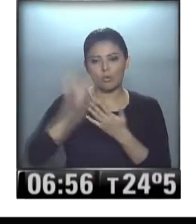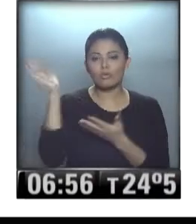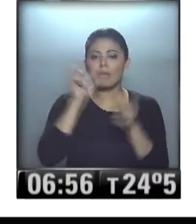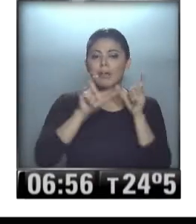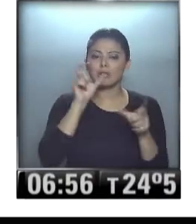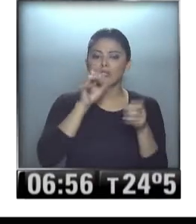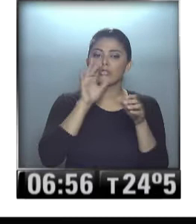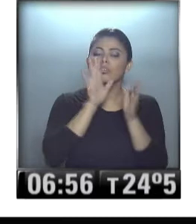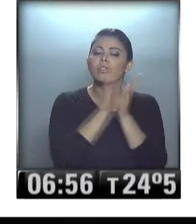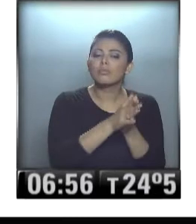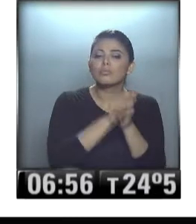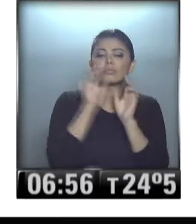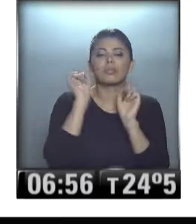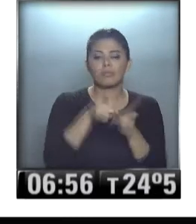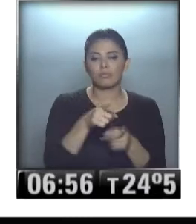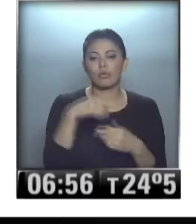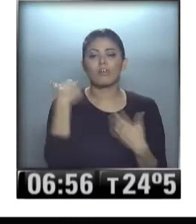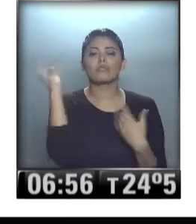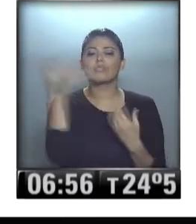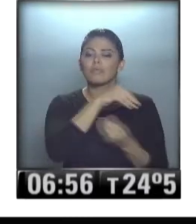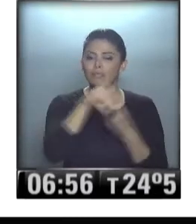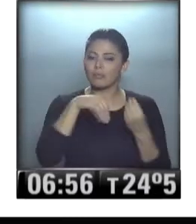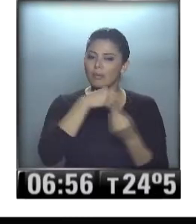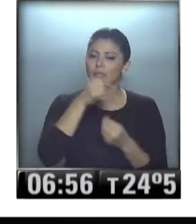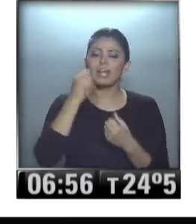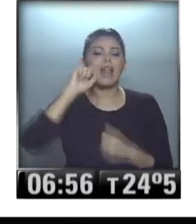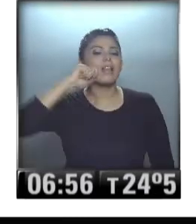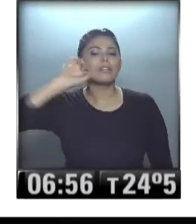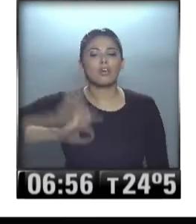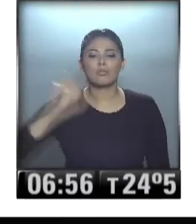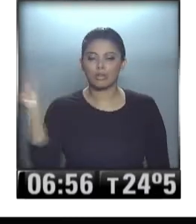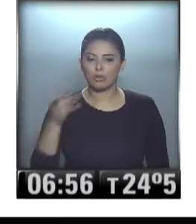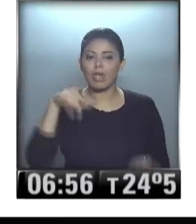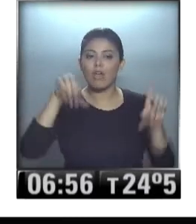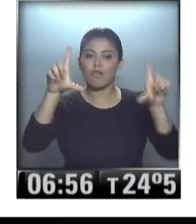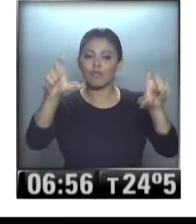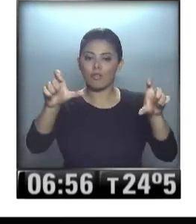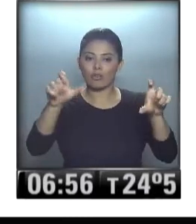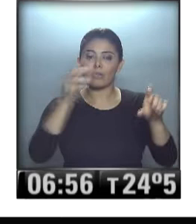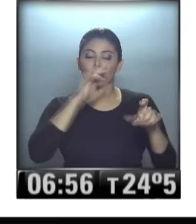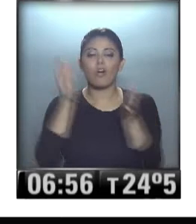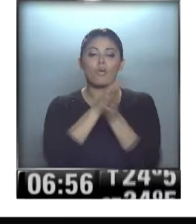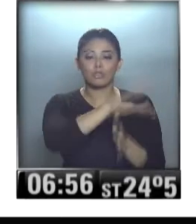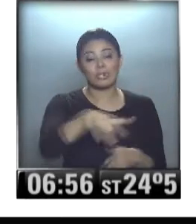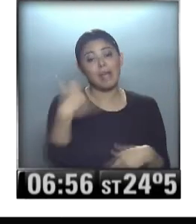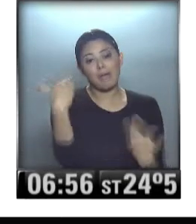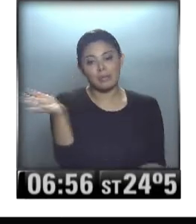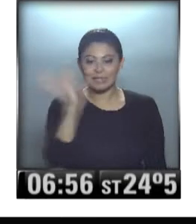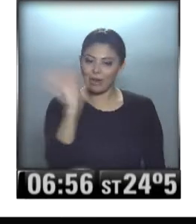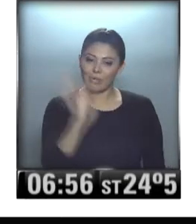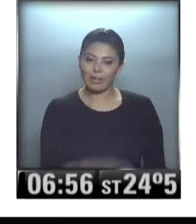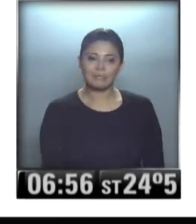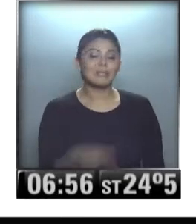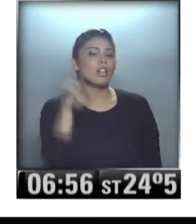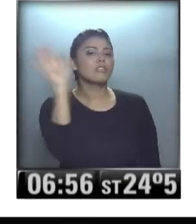hermosa familia de Silvana. Que sea un mejor año para todos y allí está la fotografía de Silvana con los chicos, así que aprovechamos para saludarla. Claro, a